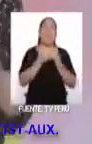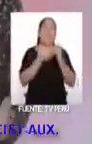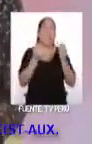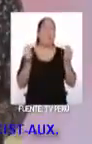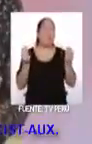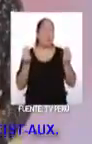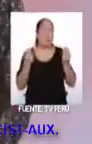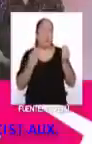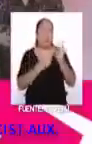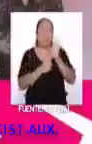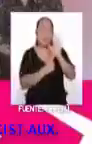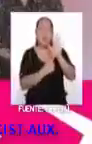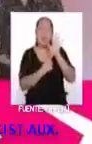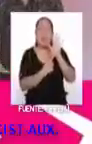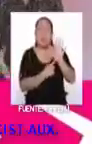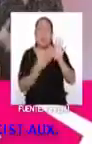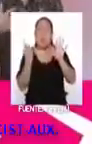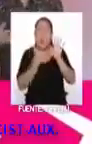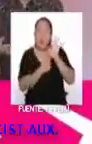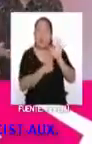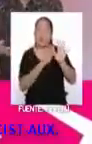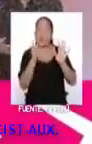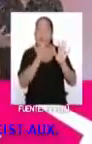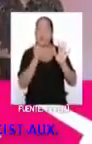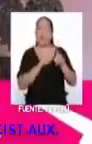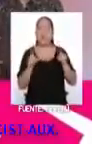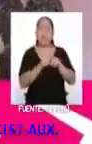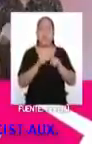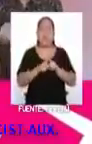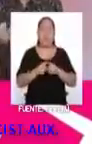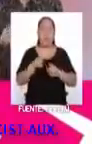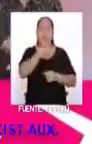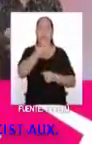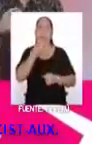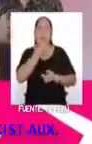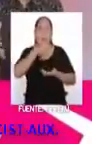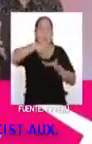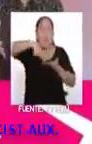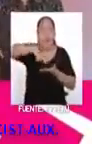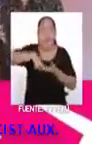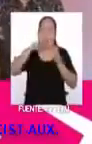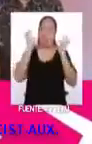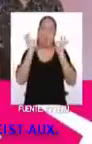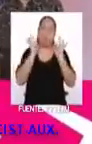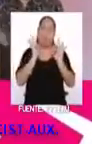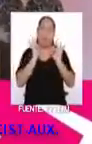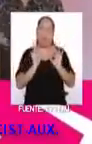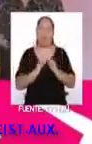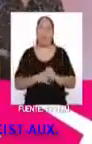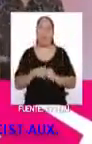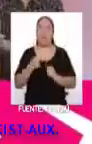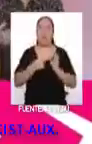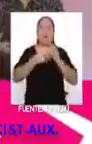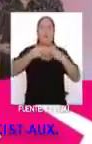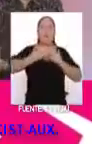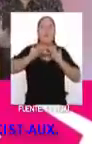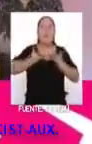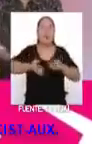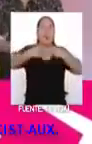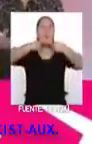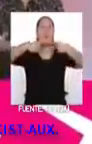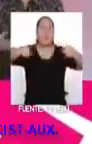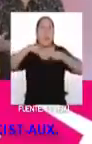mucho más allá de la puesta en escena. Porque estos chicos, además de ser súper talentosos, cantan, bailan muy bien. Y transmiten unos mensajes